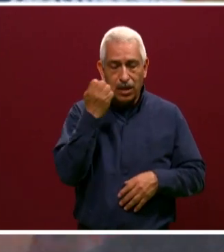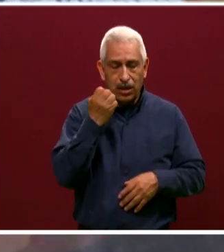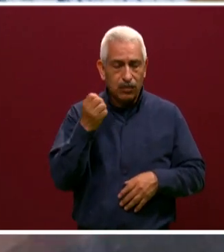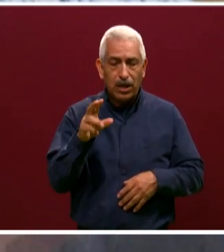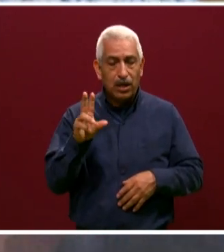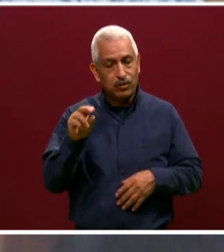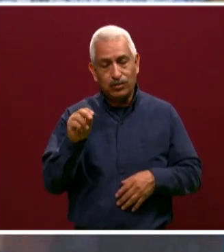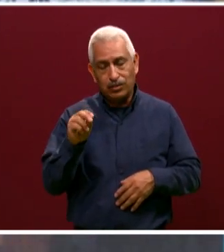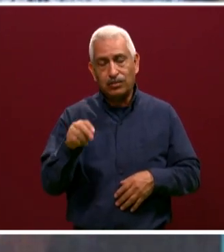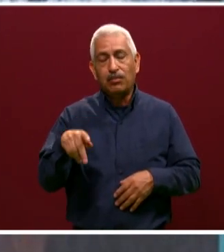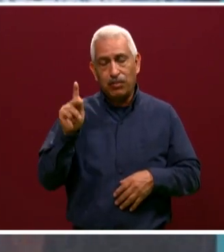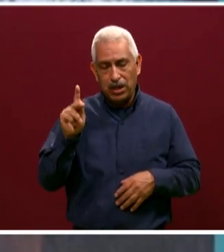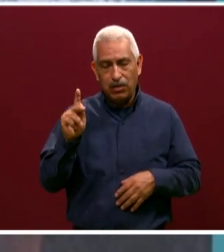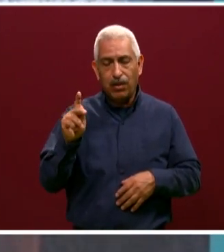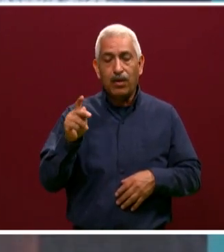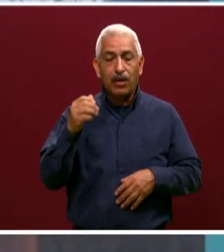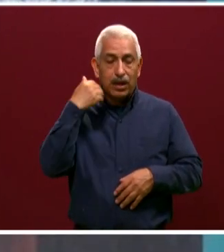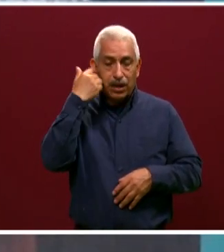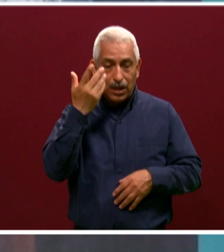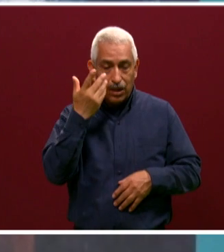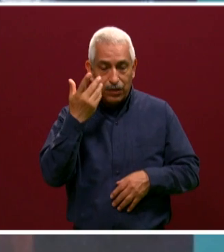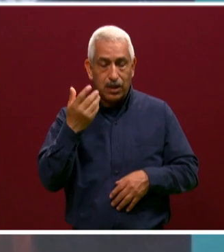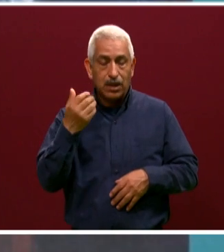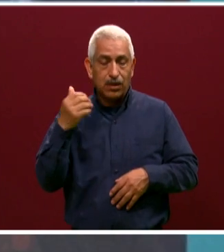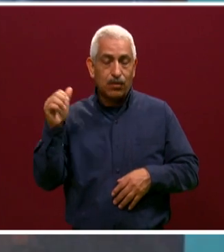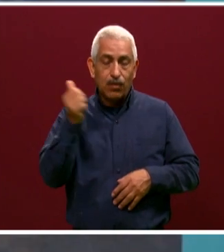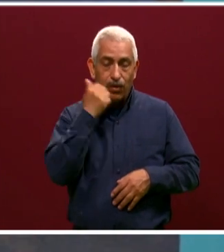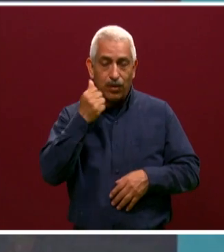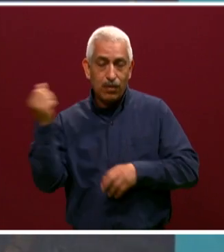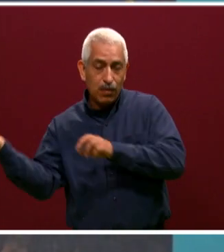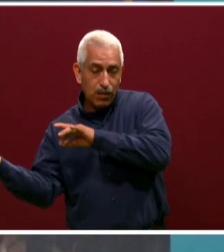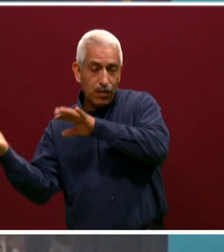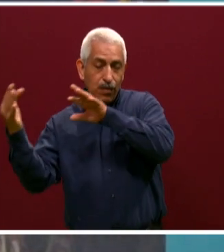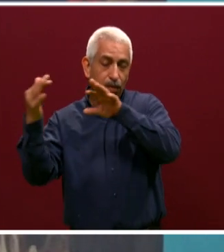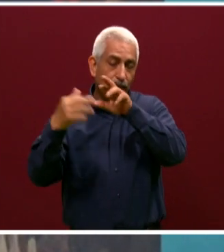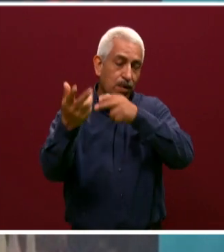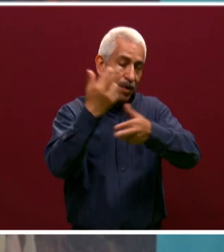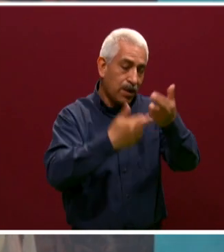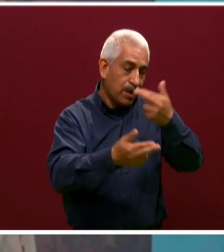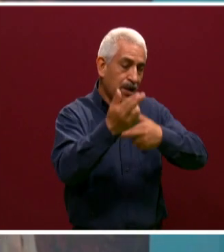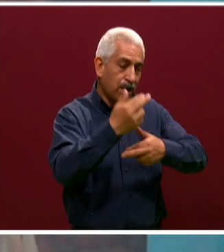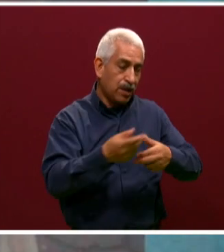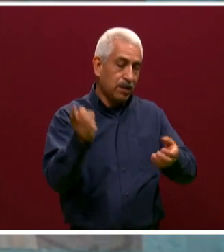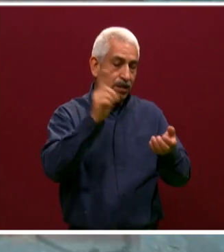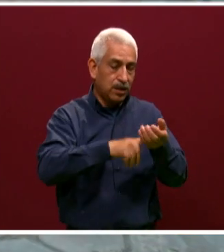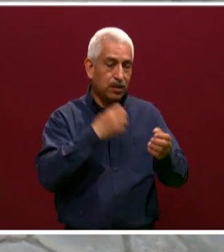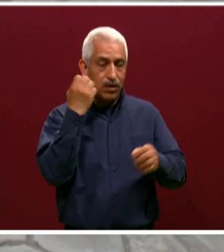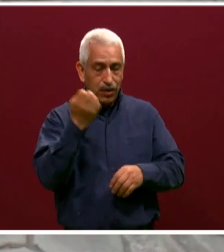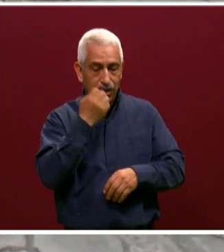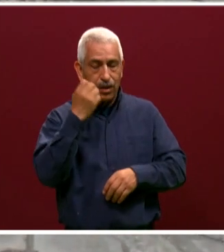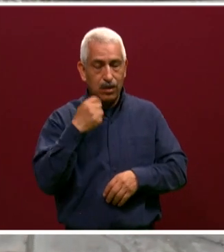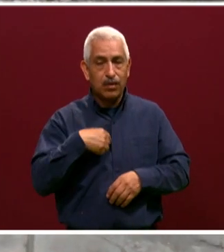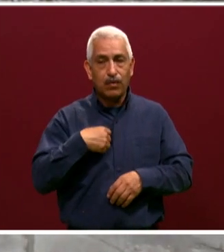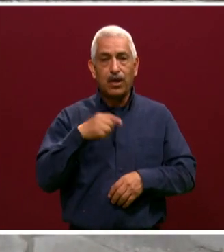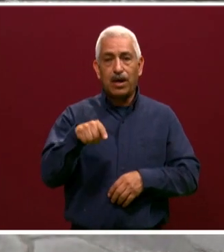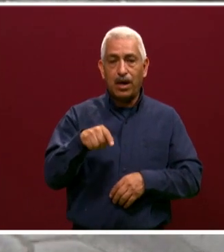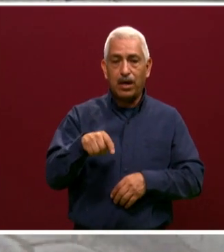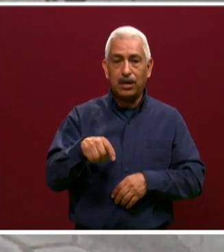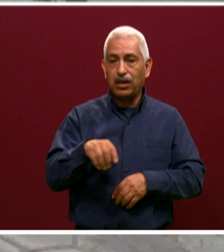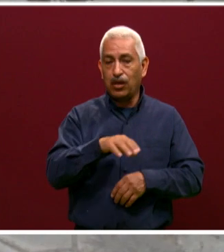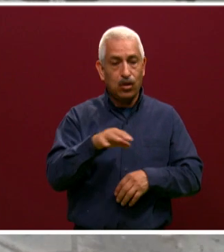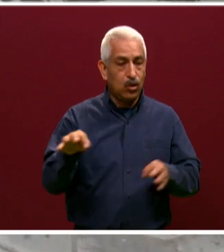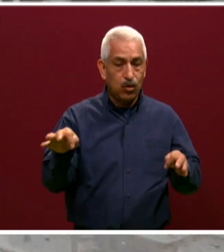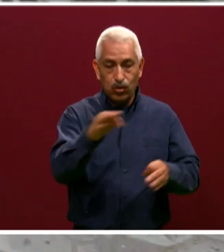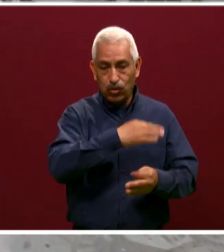a sus salones, a sus laboratorios, a sus aulas audiovisuales, a todo lo que ellos ya conocen y extrañan mucho, porque